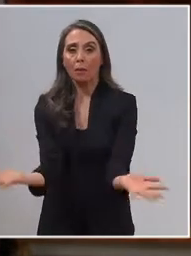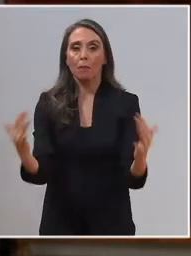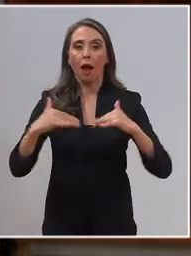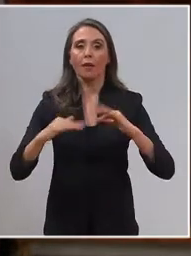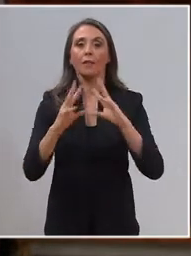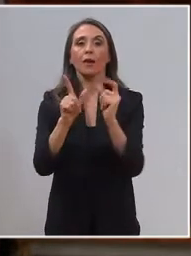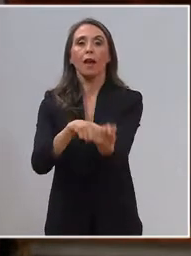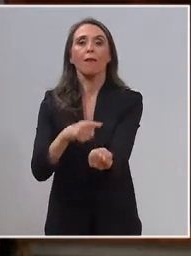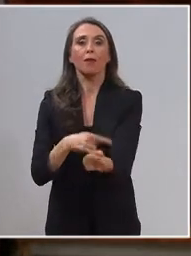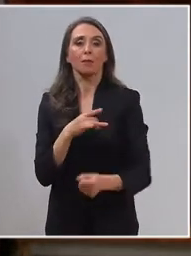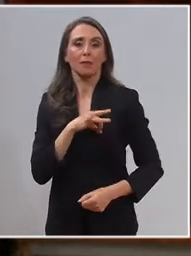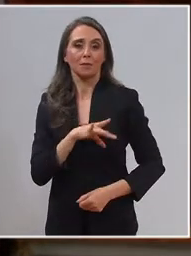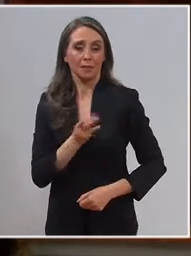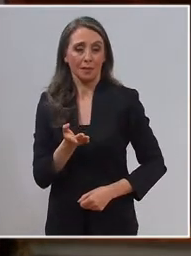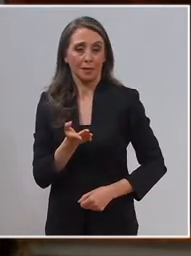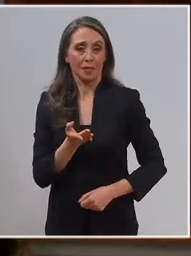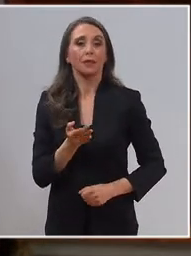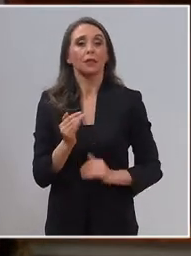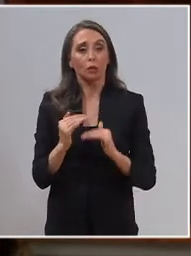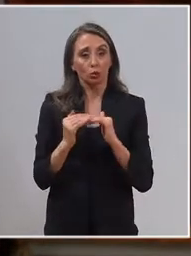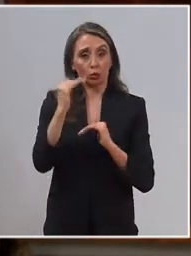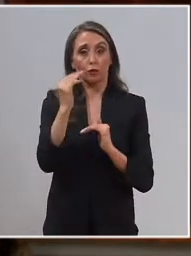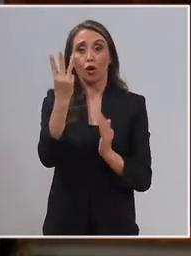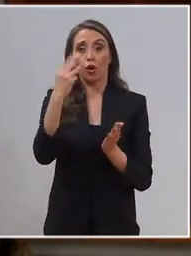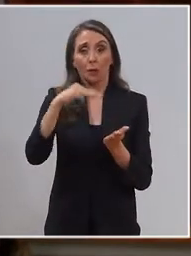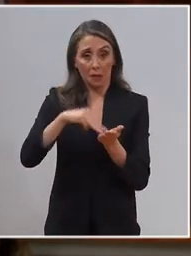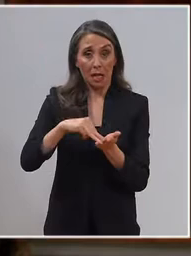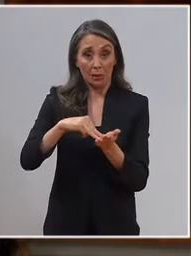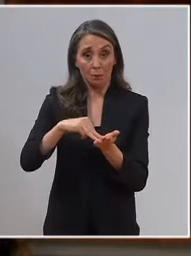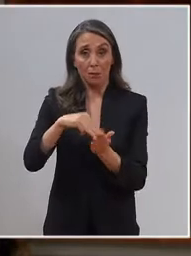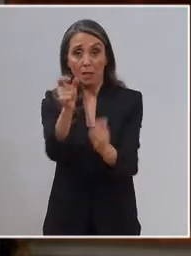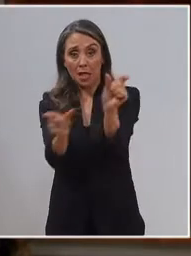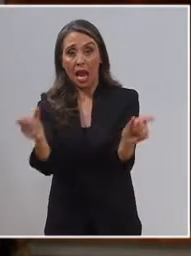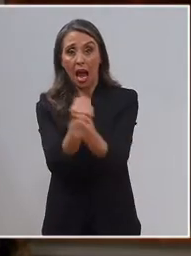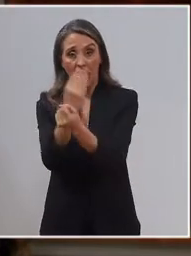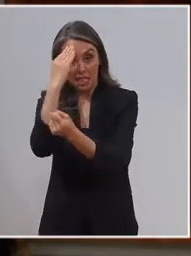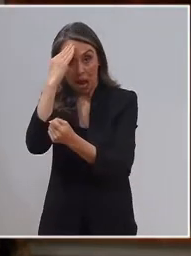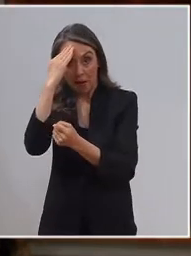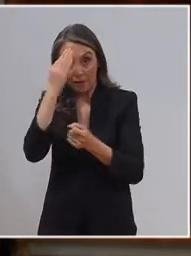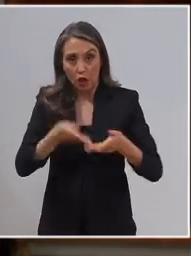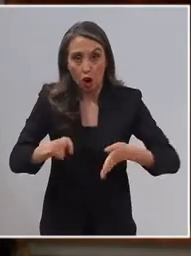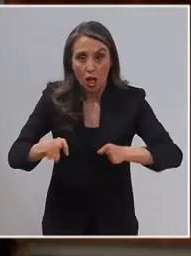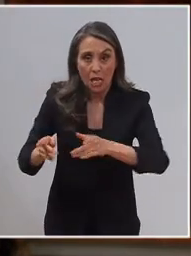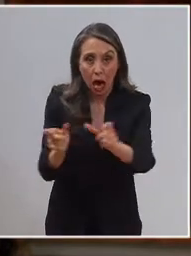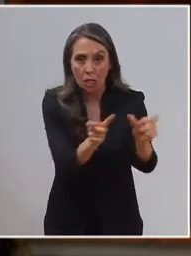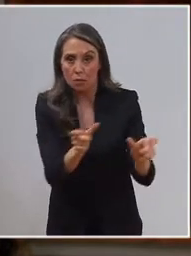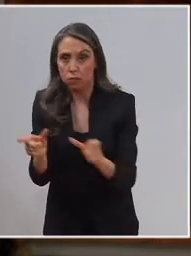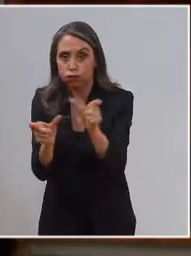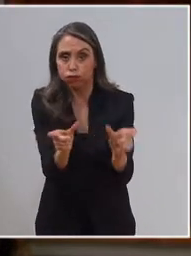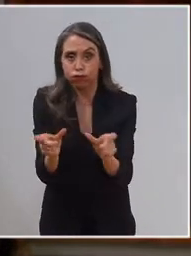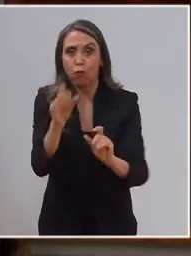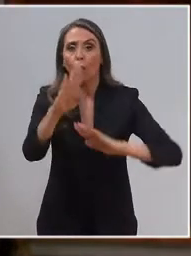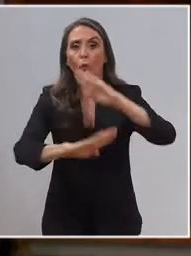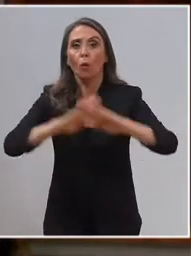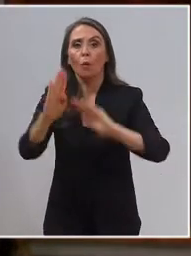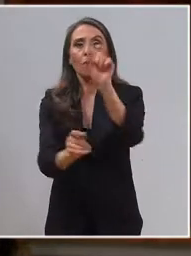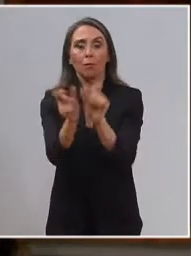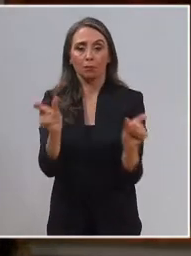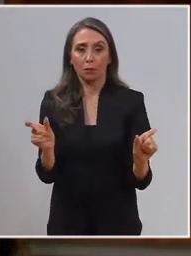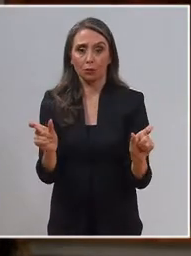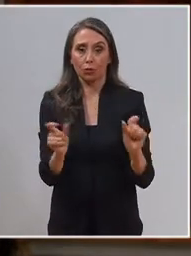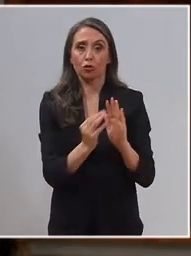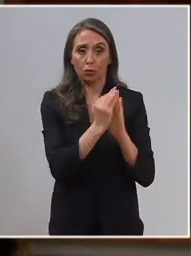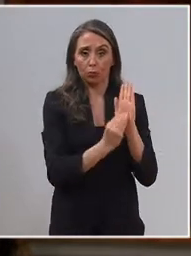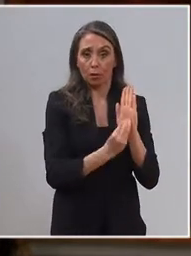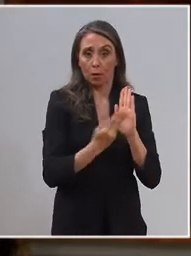familias chilenas. Ya hemos incrementado en 3.000 el número de carabineos en la calle protegiendo a la gente. Y estamos dotando